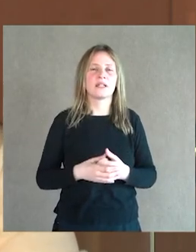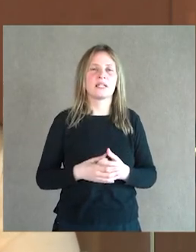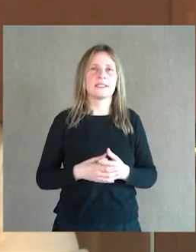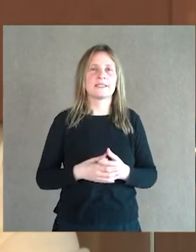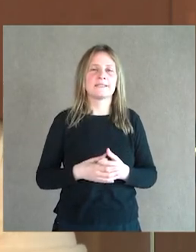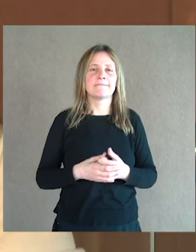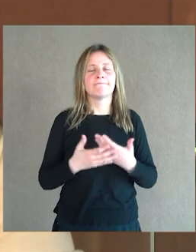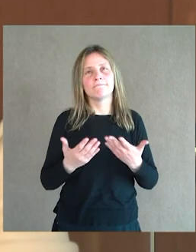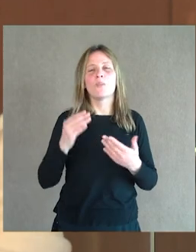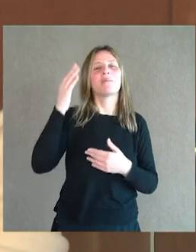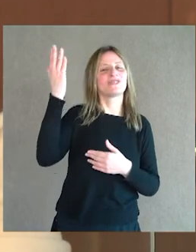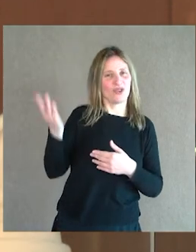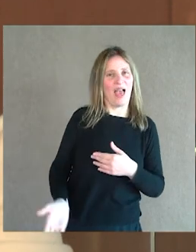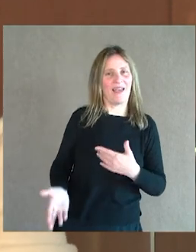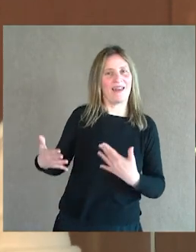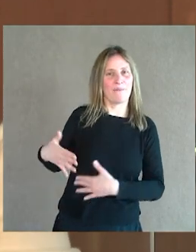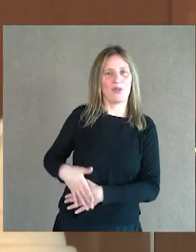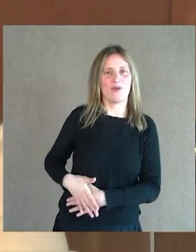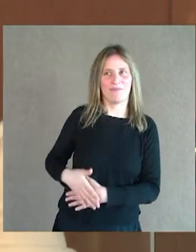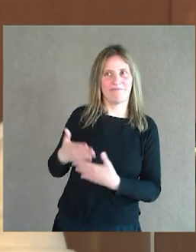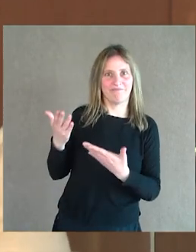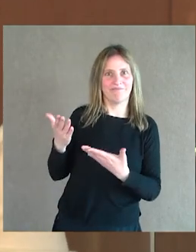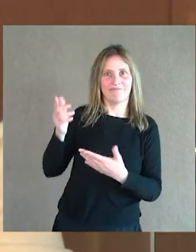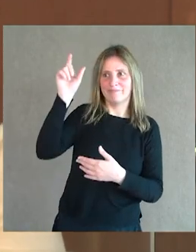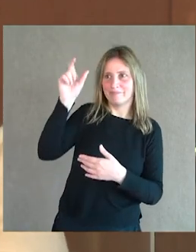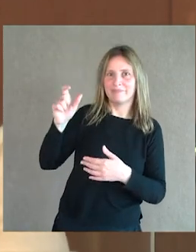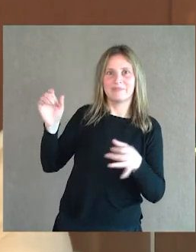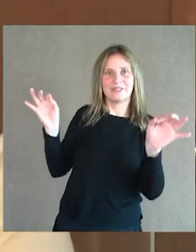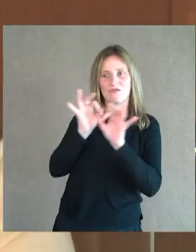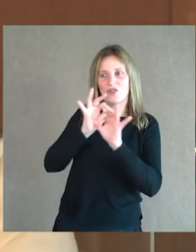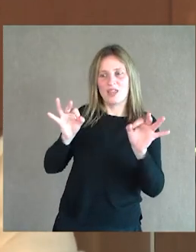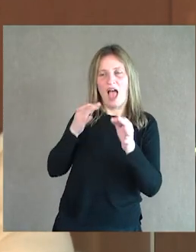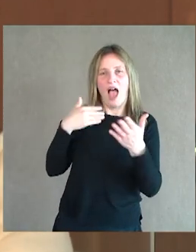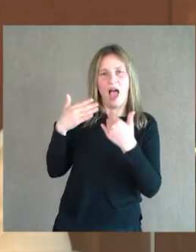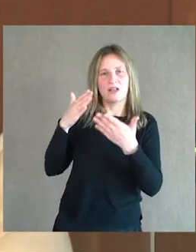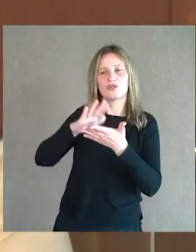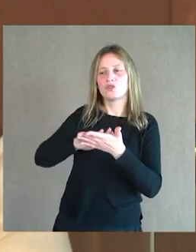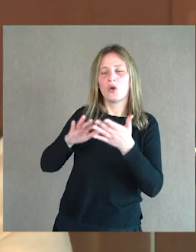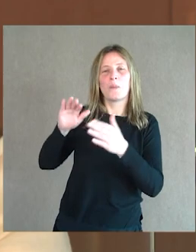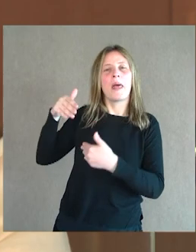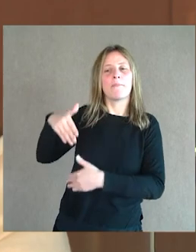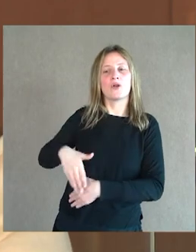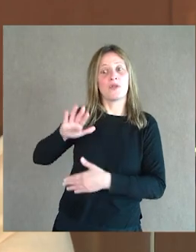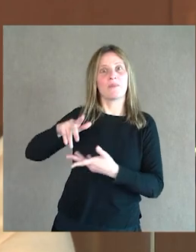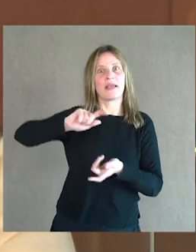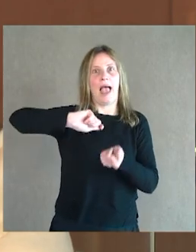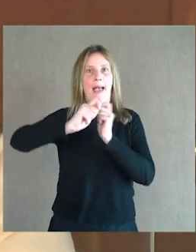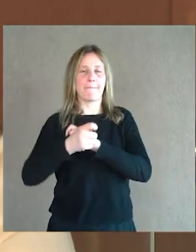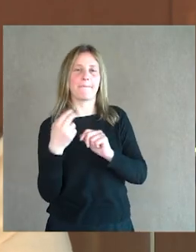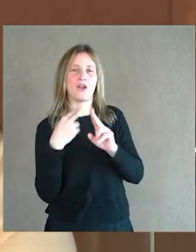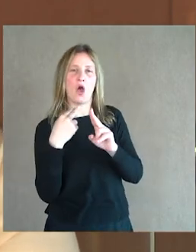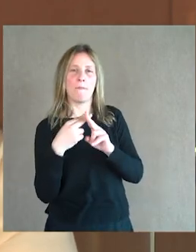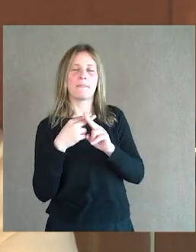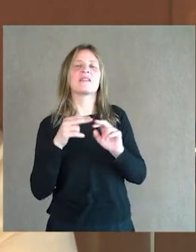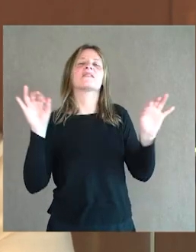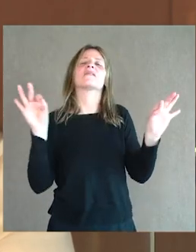Un personaje al que alude, una persona al que alude. Después, cuando le cambia el nombre, le pone que